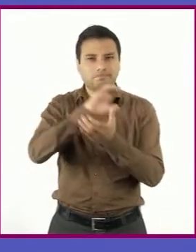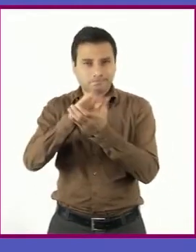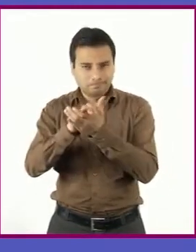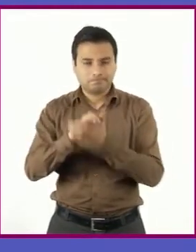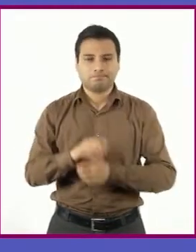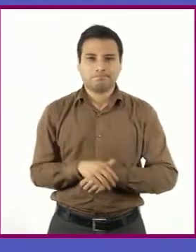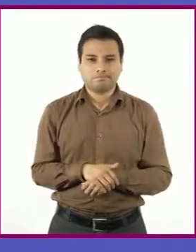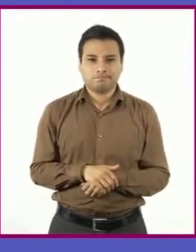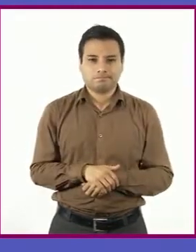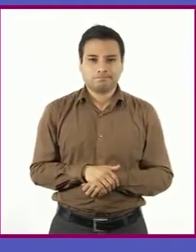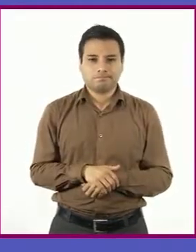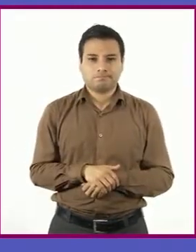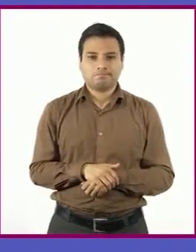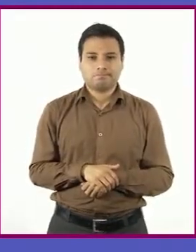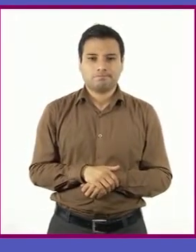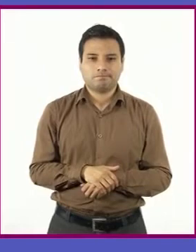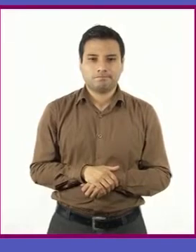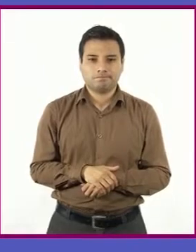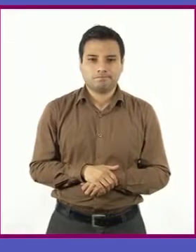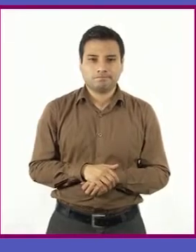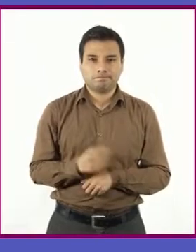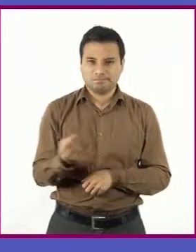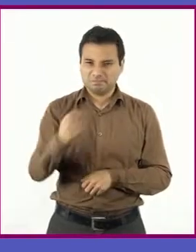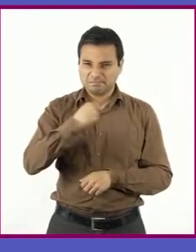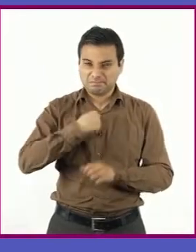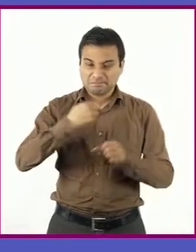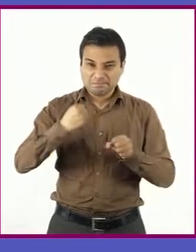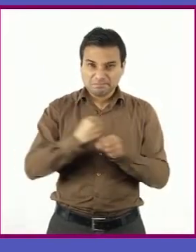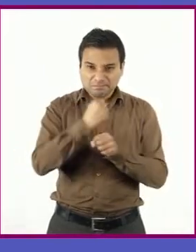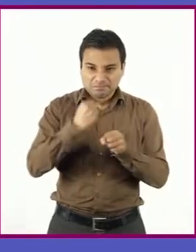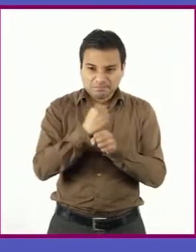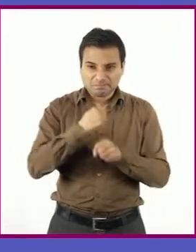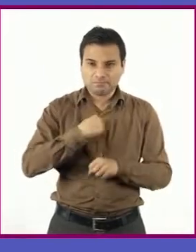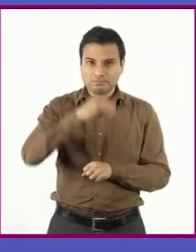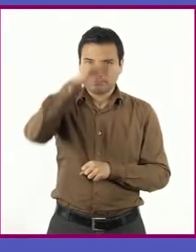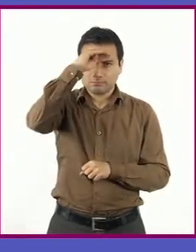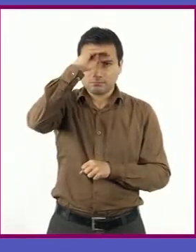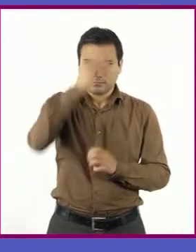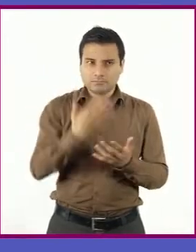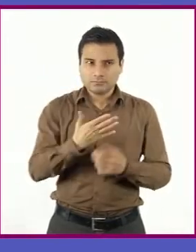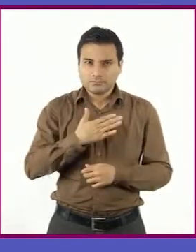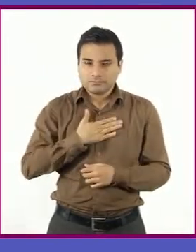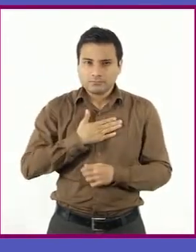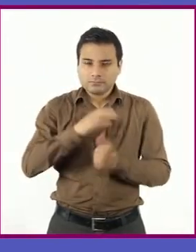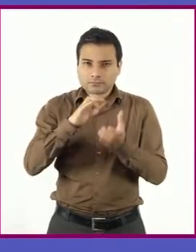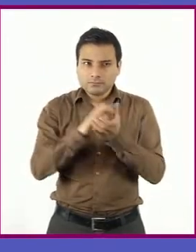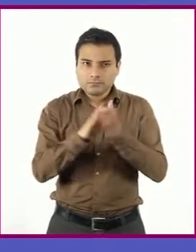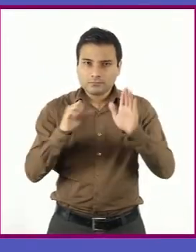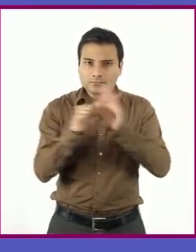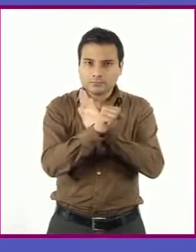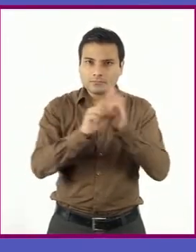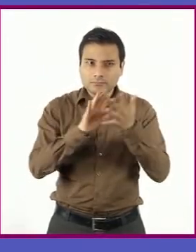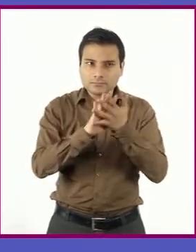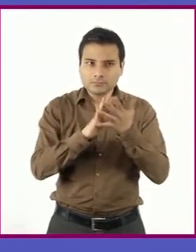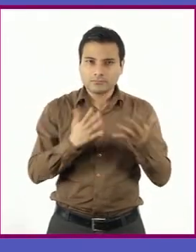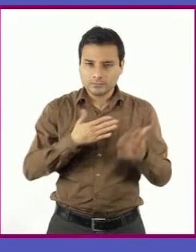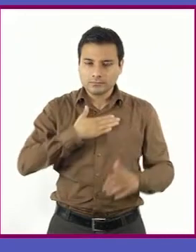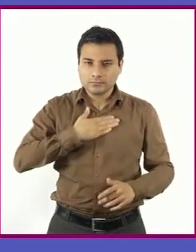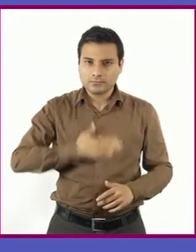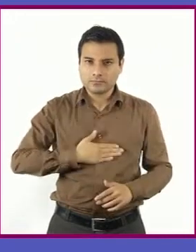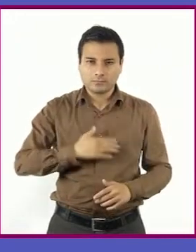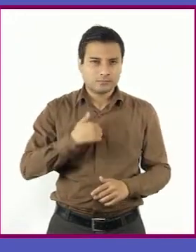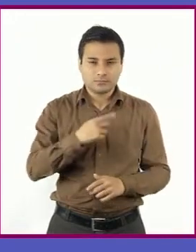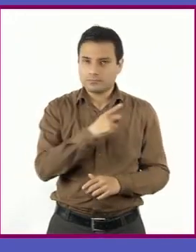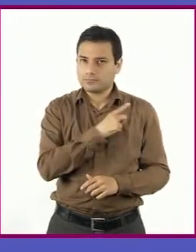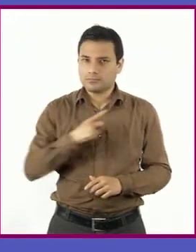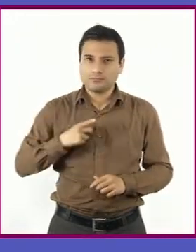injusticia que cometían conmigo, empecé a pensar que entonces mi marido también estaba preso por una causa justa y que yo debería seguir el camino de él.